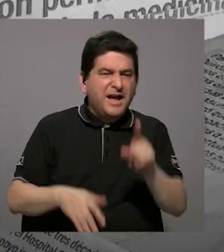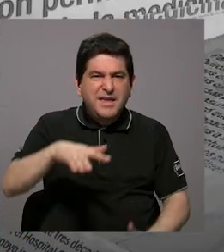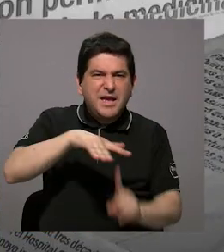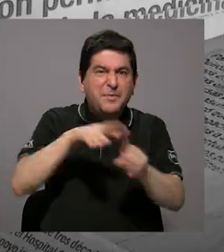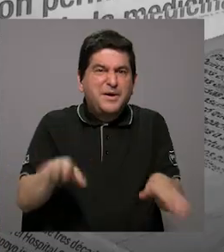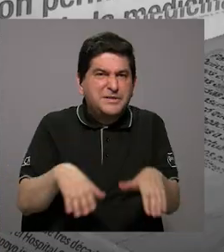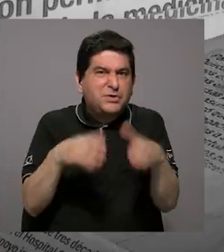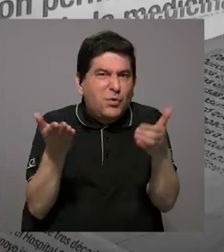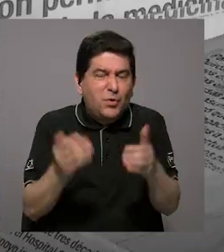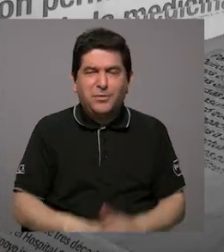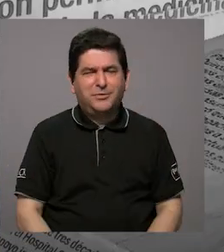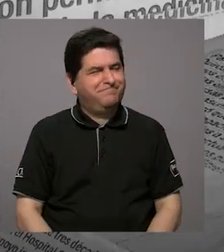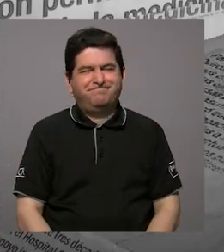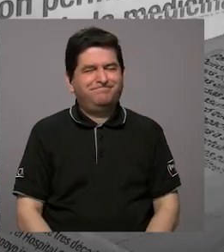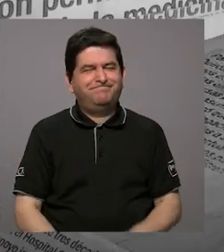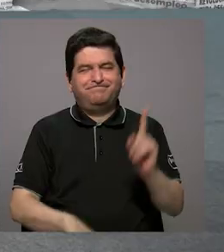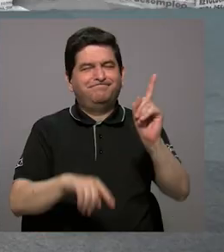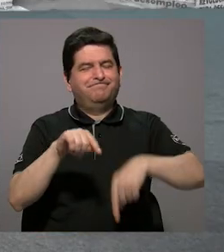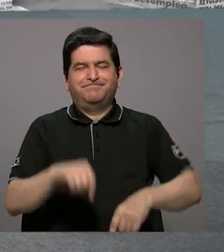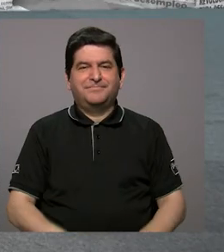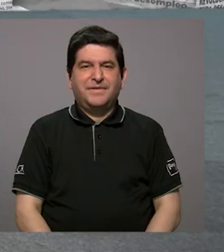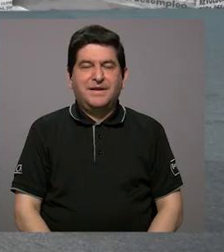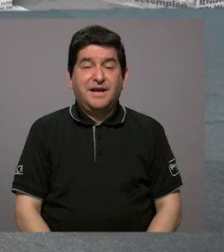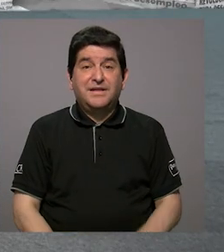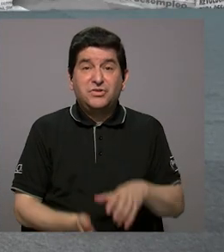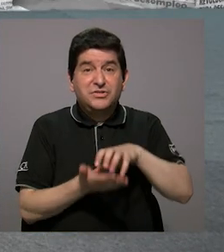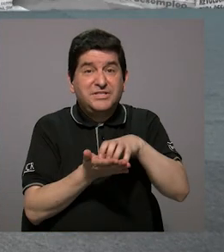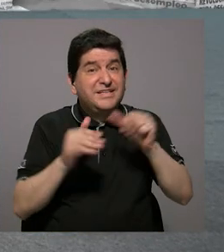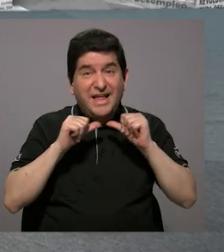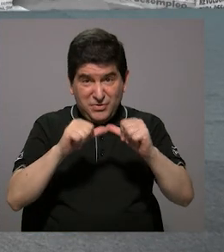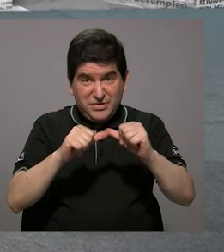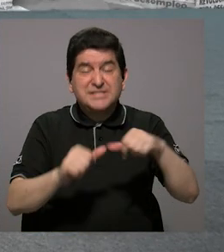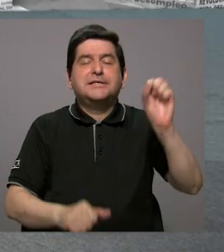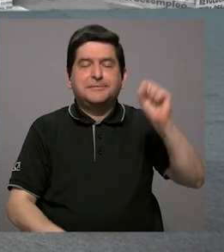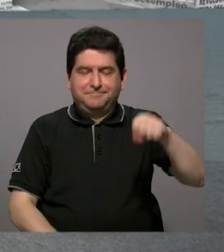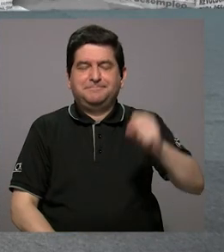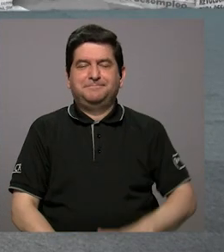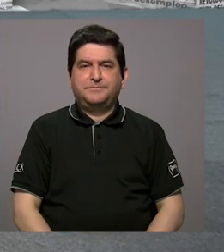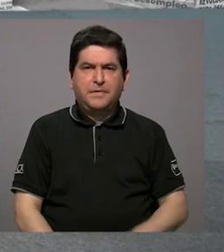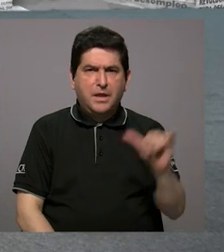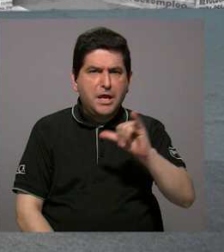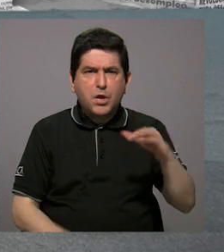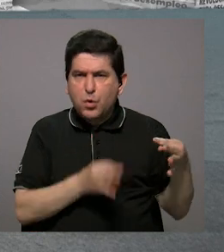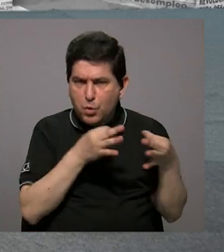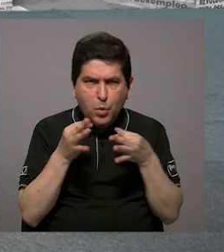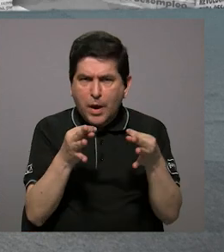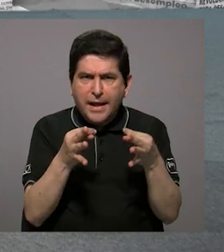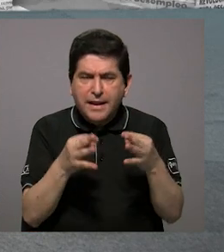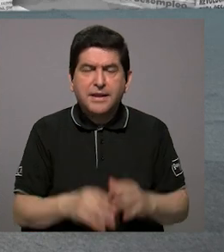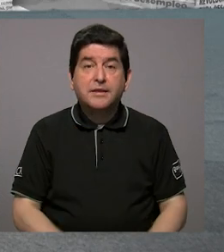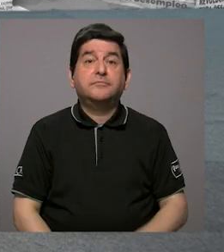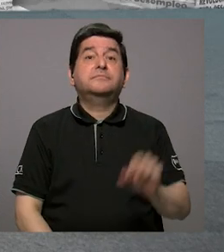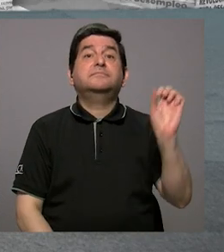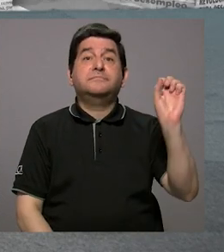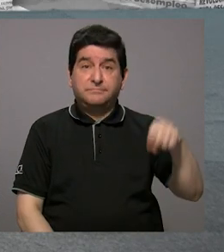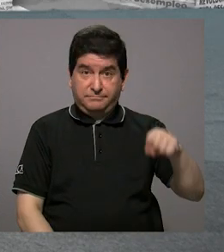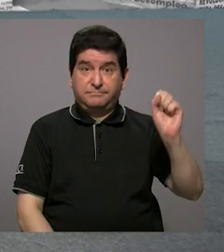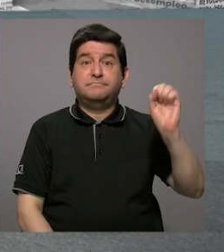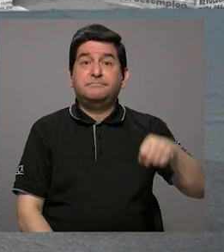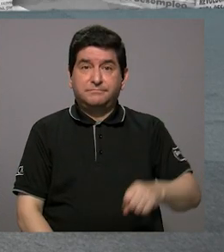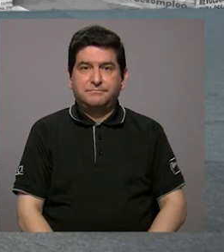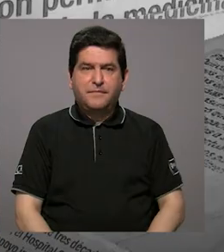llegó ahí sí es muy aventurado. O sea, seguimos con la incógnita. Correcto. Y lo mismo pasó en Turrialba. Sí,